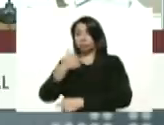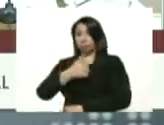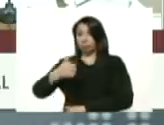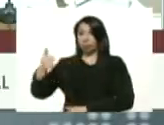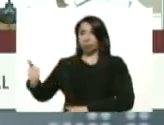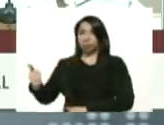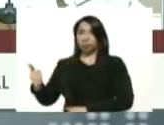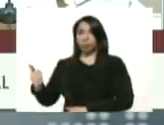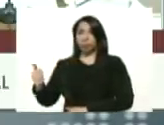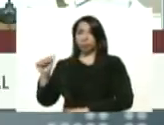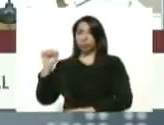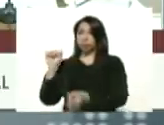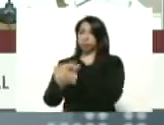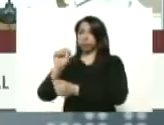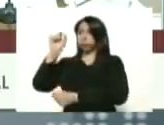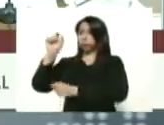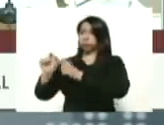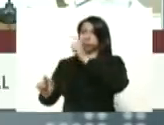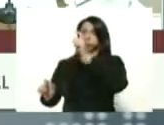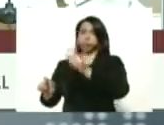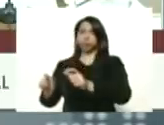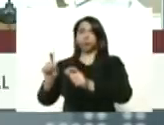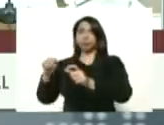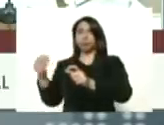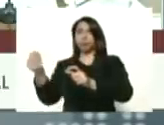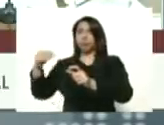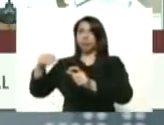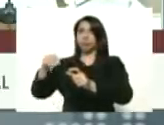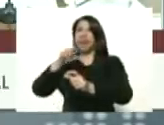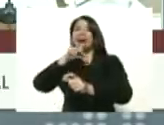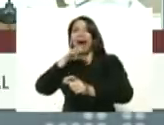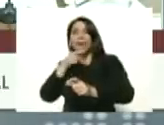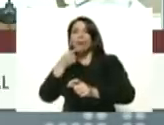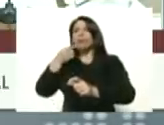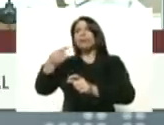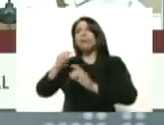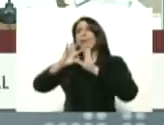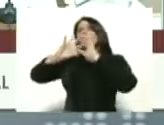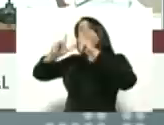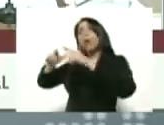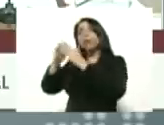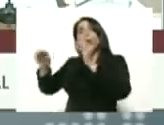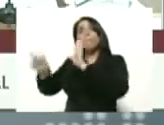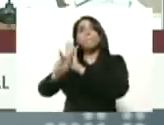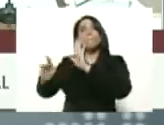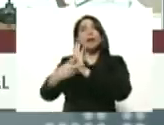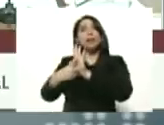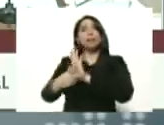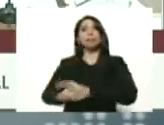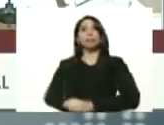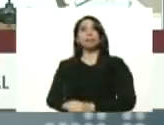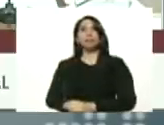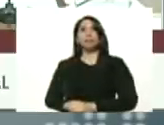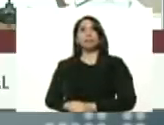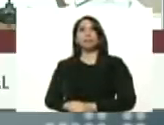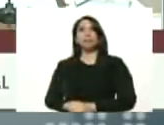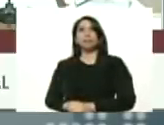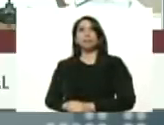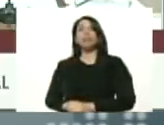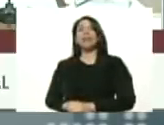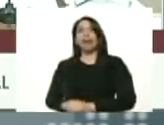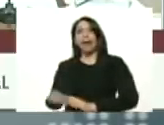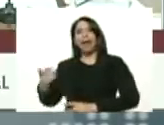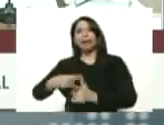es capturado además habla y dice toda la verdad y nos conduce